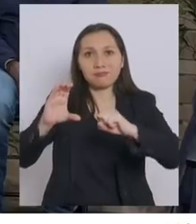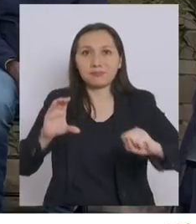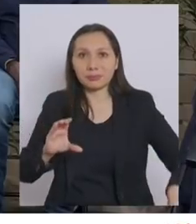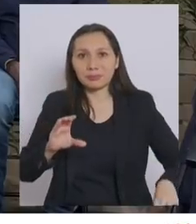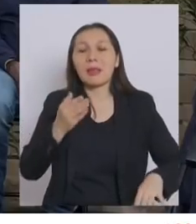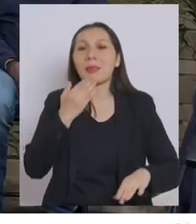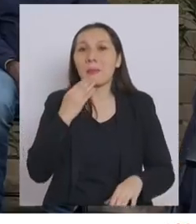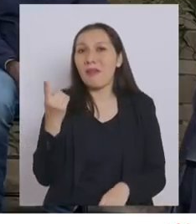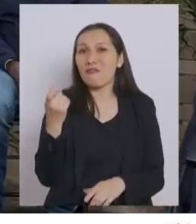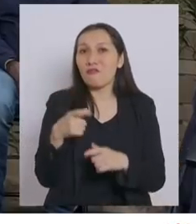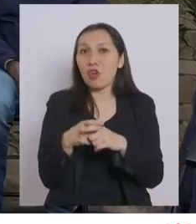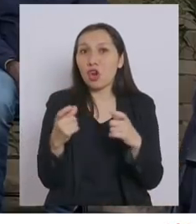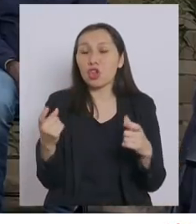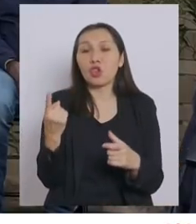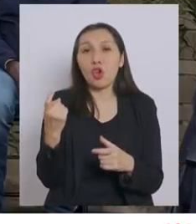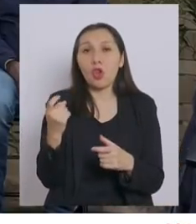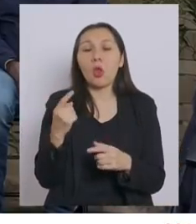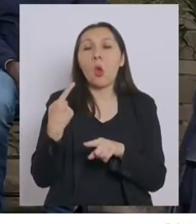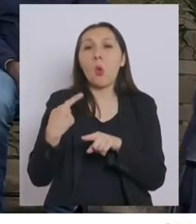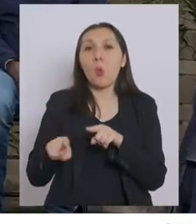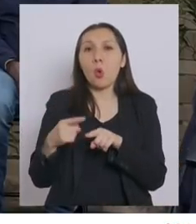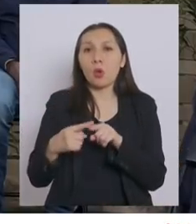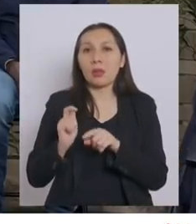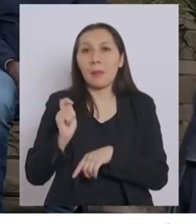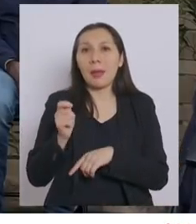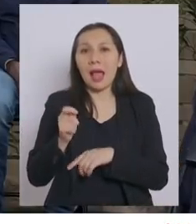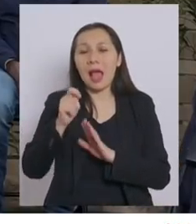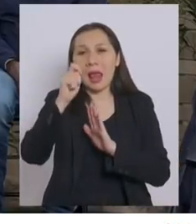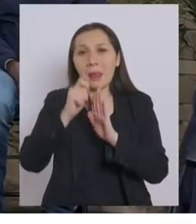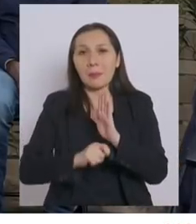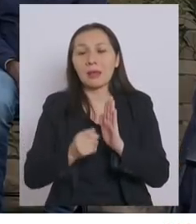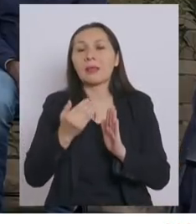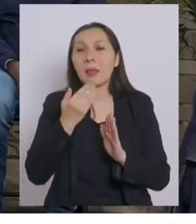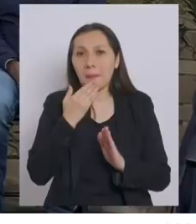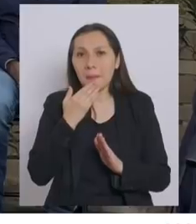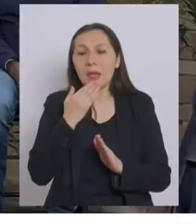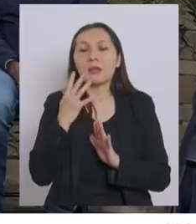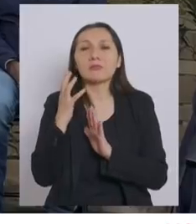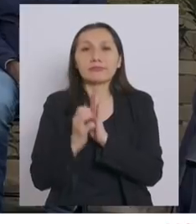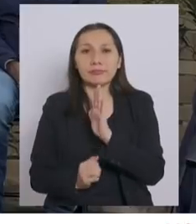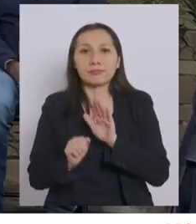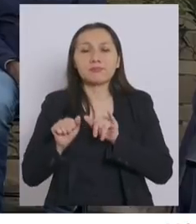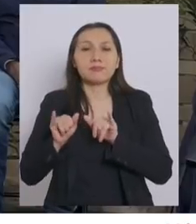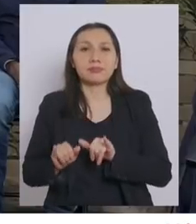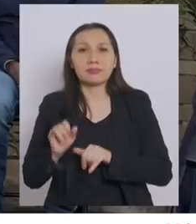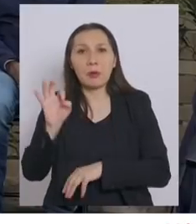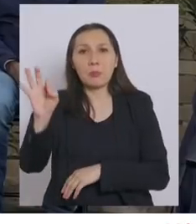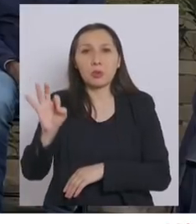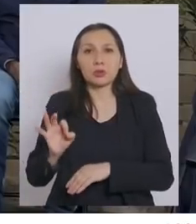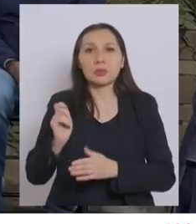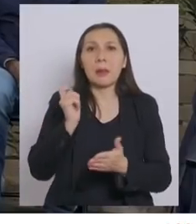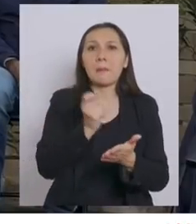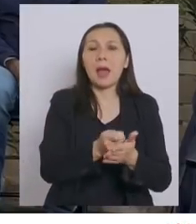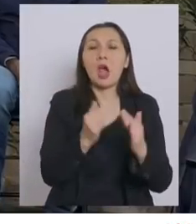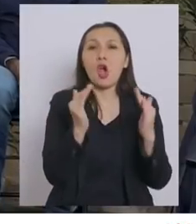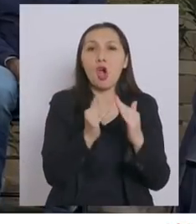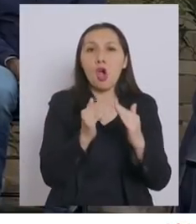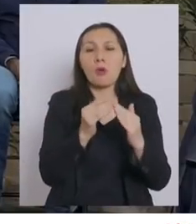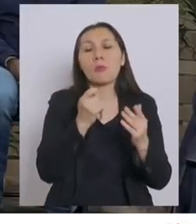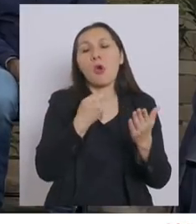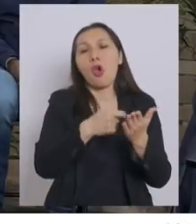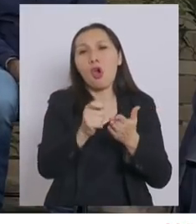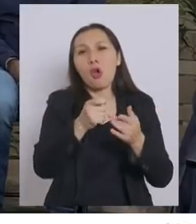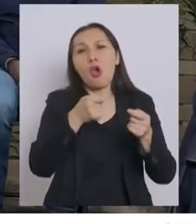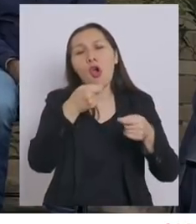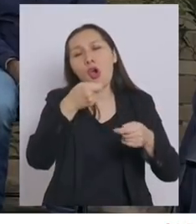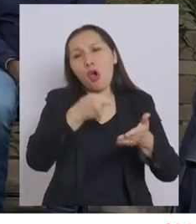boletas a los trabajadores honorarios las cuotas a pagar durante el mes, se les retendrá un porcentaje del precio de compra o venta de